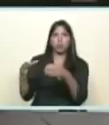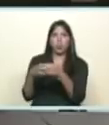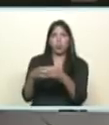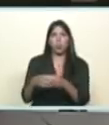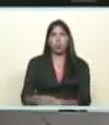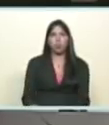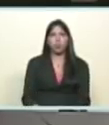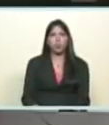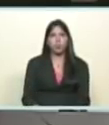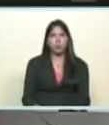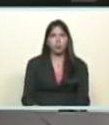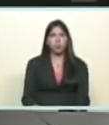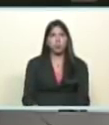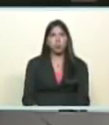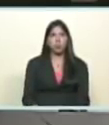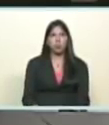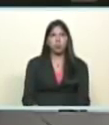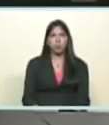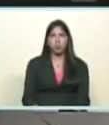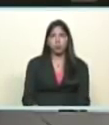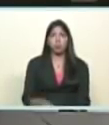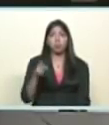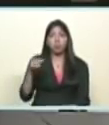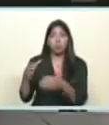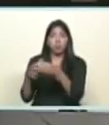que ante un mandato de washington